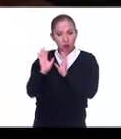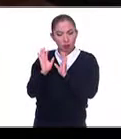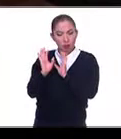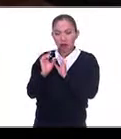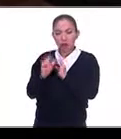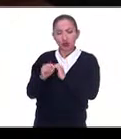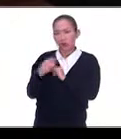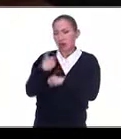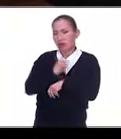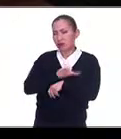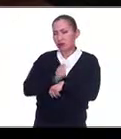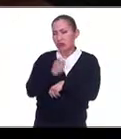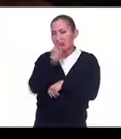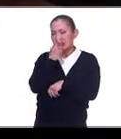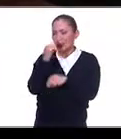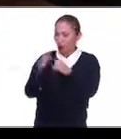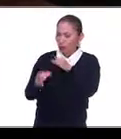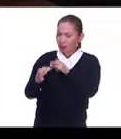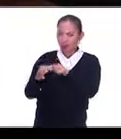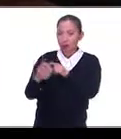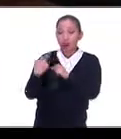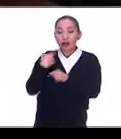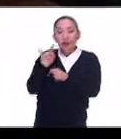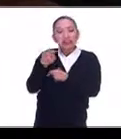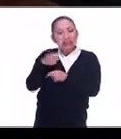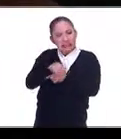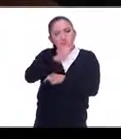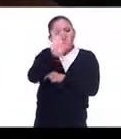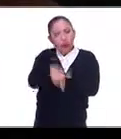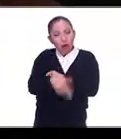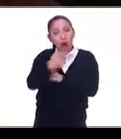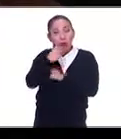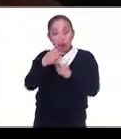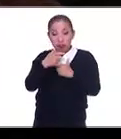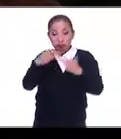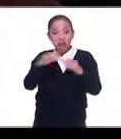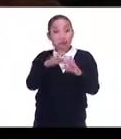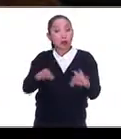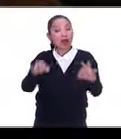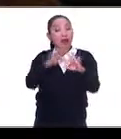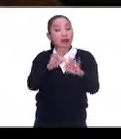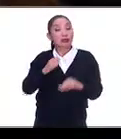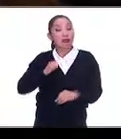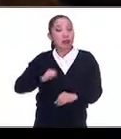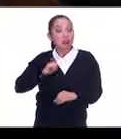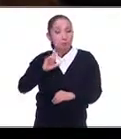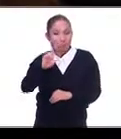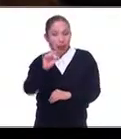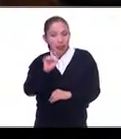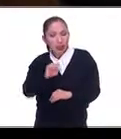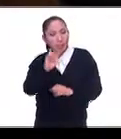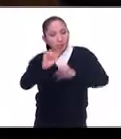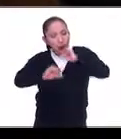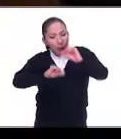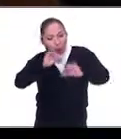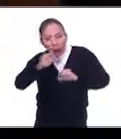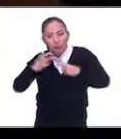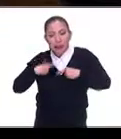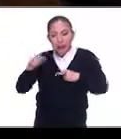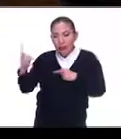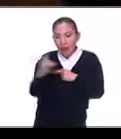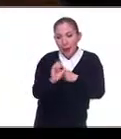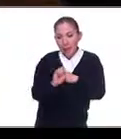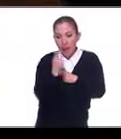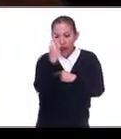No me gustaría hablar del último. Se nos fue un gigante del siglo XX. Vamos creando los gigantes del